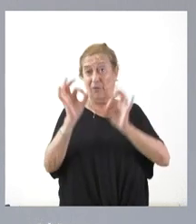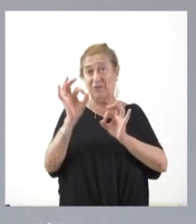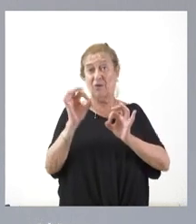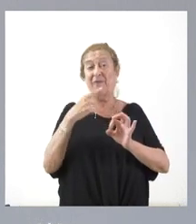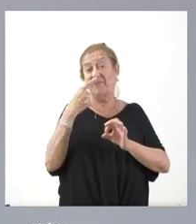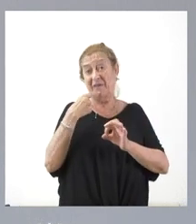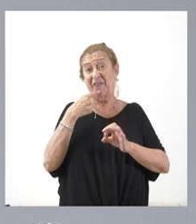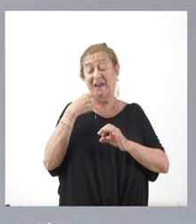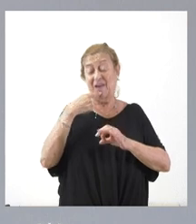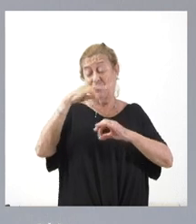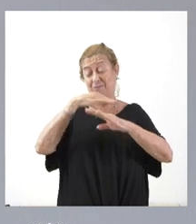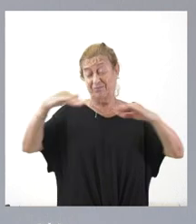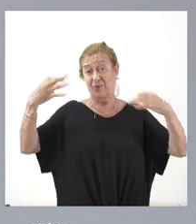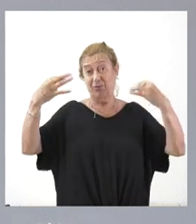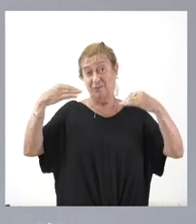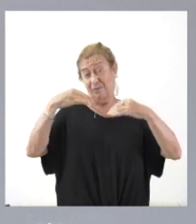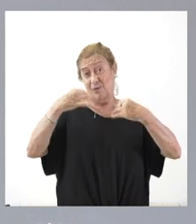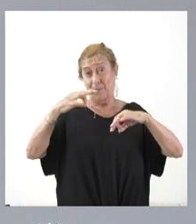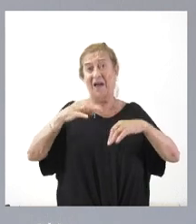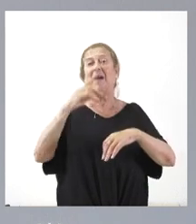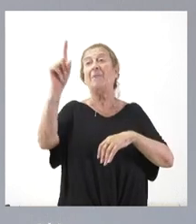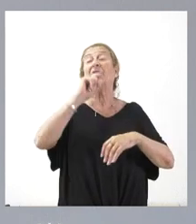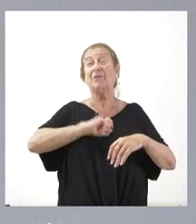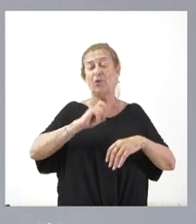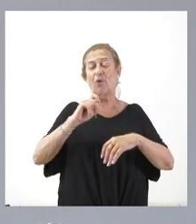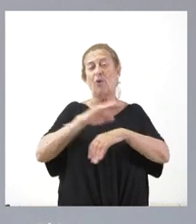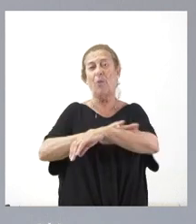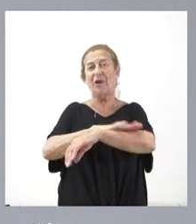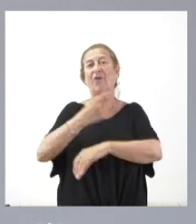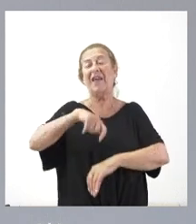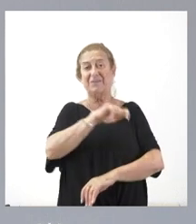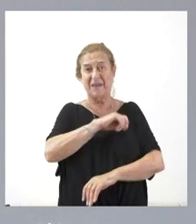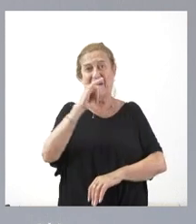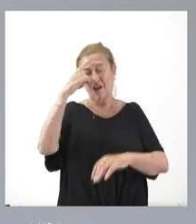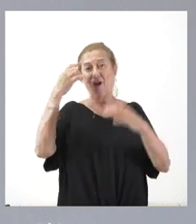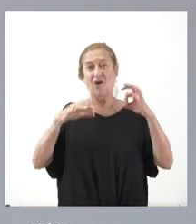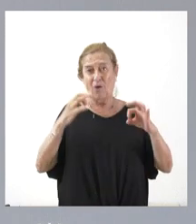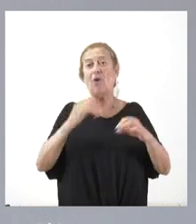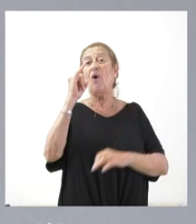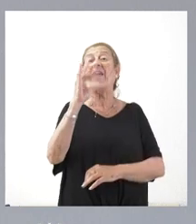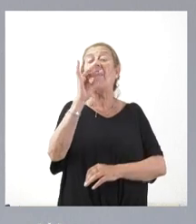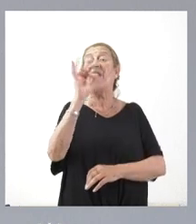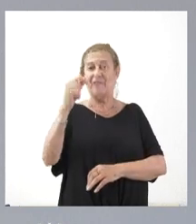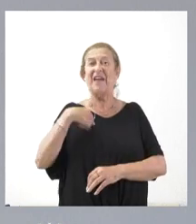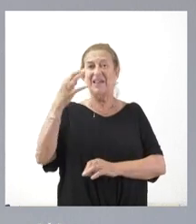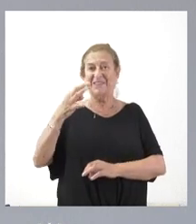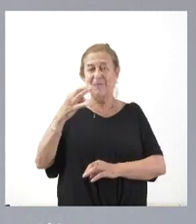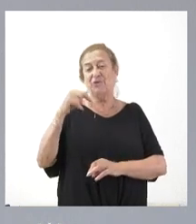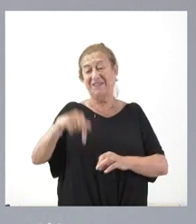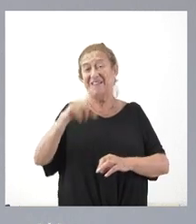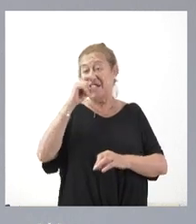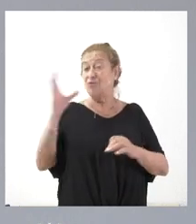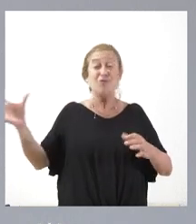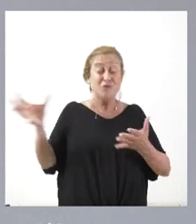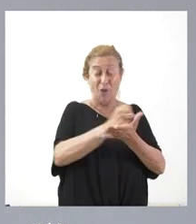establece como regla de gasto la comunicación que nos hizo el Gobierno de España y que, lógicamente, según la AIREF, estaríamos en condiciones de superar para este año todas